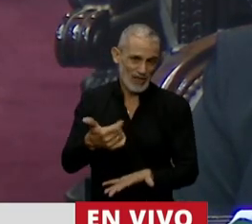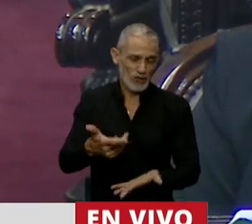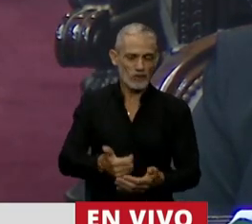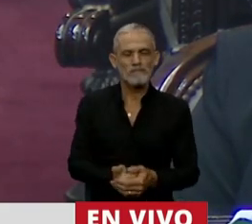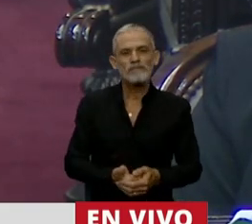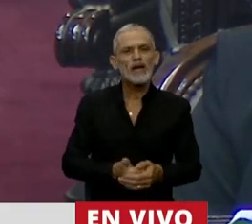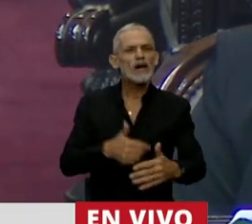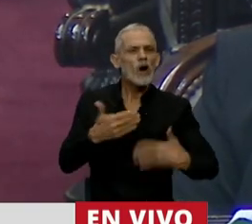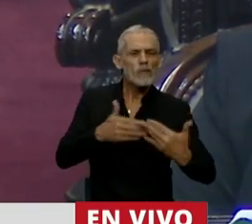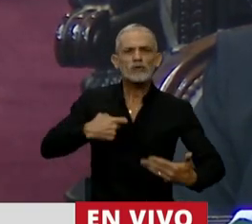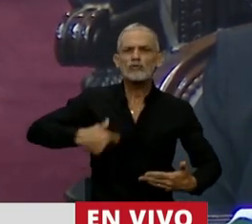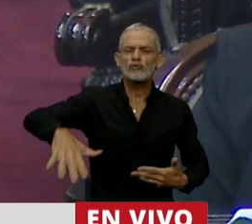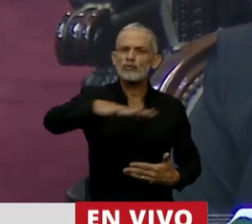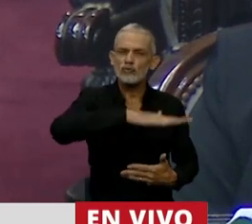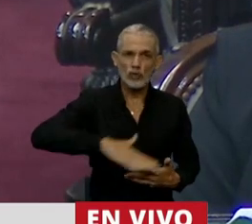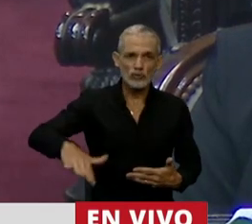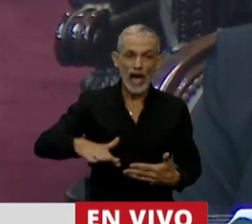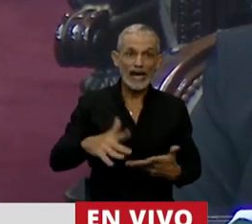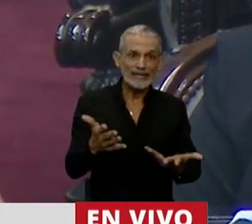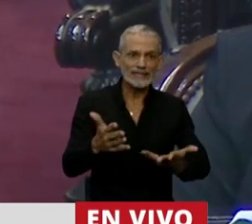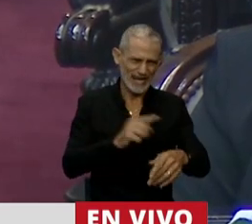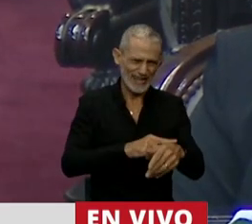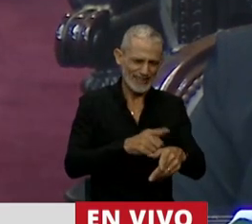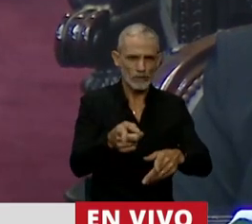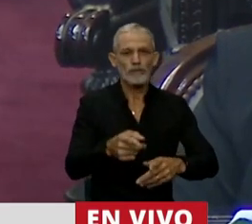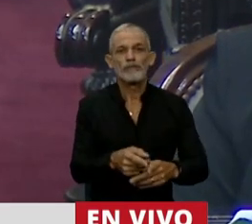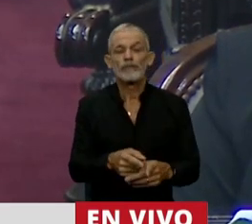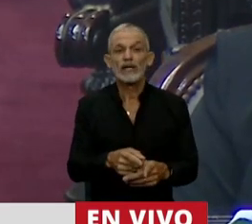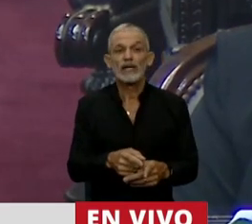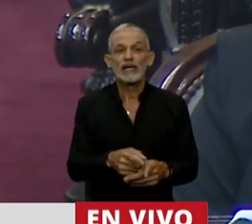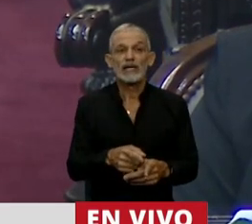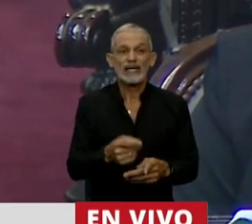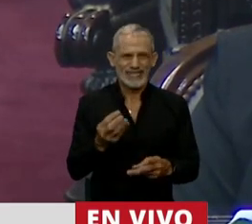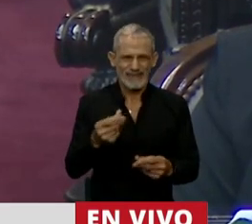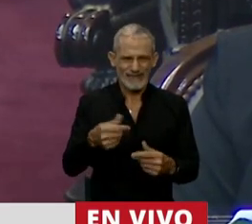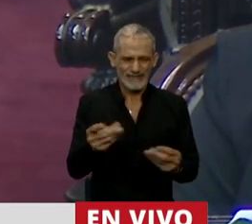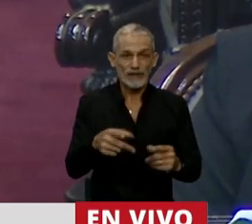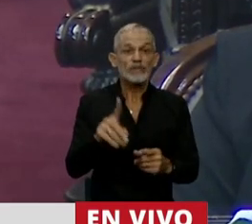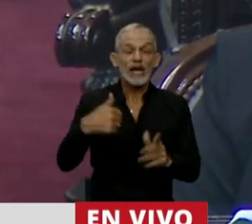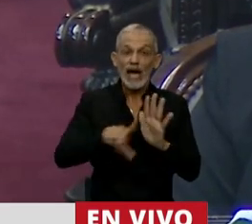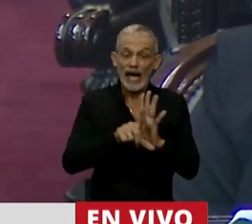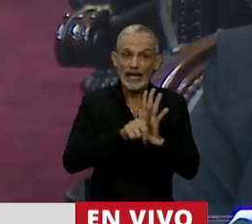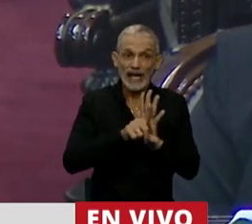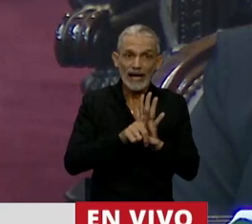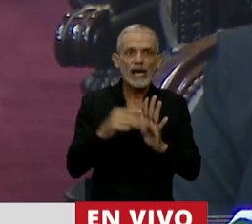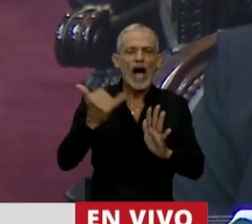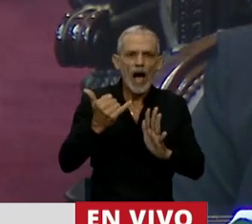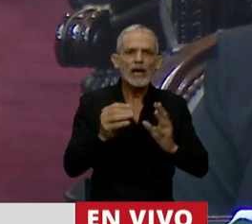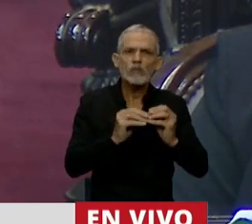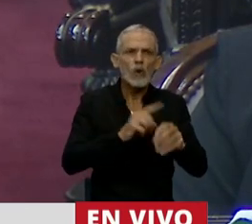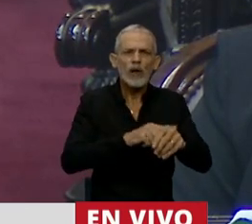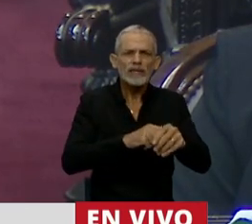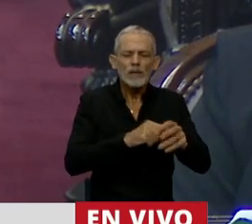Los procesos sociales viven más de un tiempo a la vez. Vaya redondeando, Moni. ya termino, señor Presidente. Esta ley está habitada por muchos